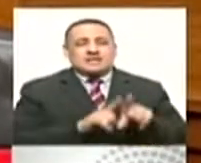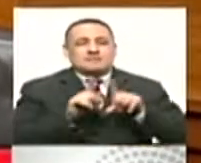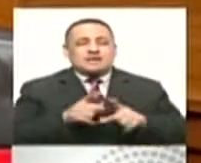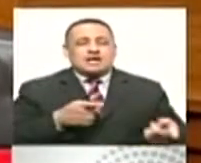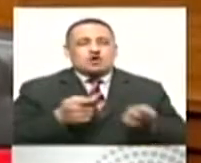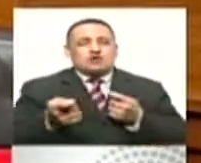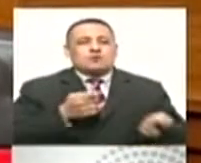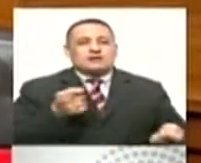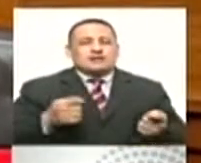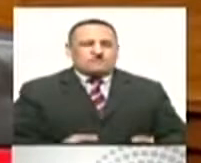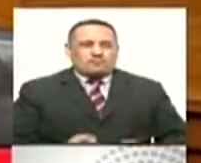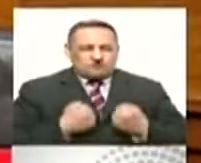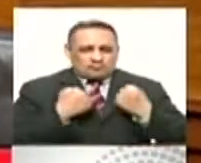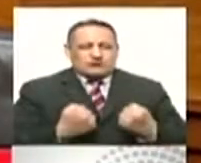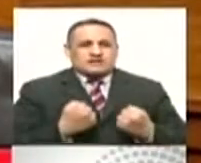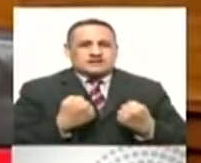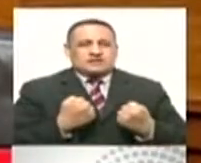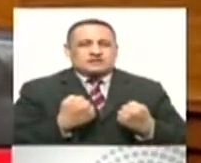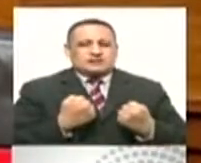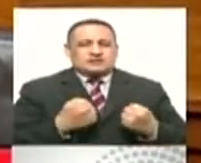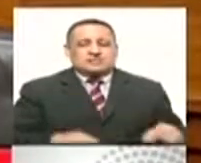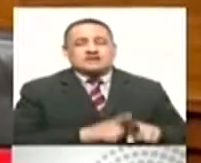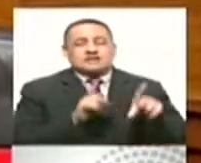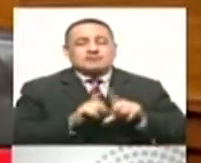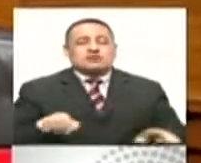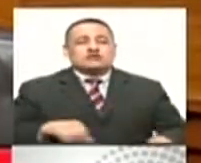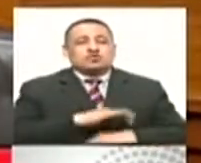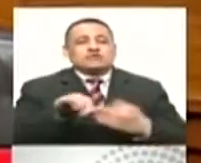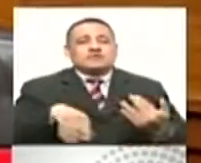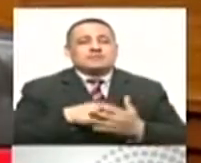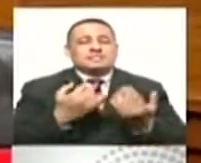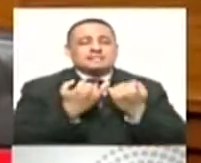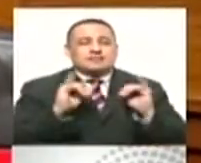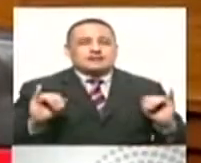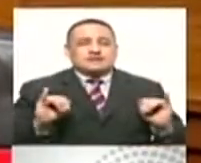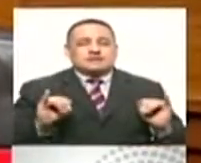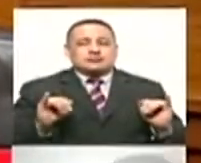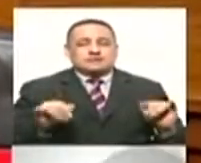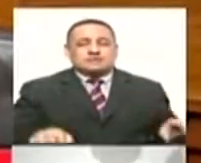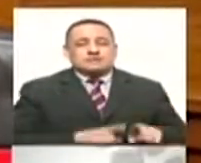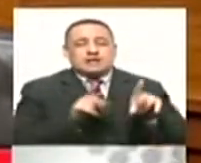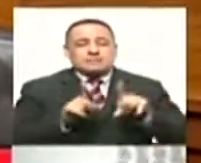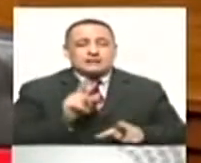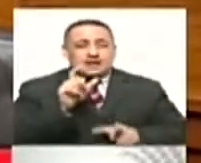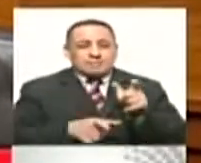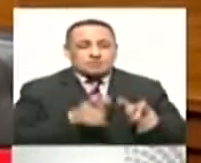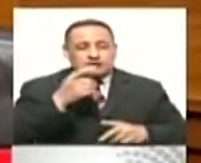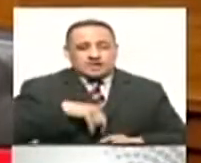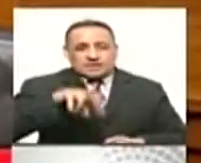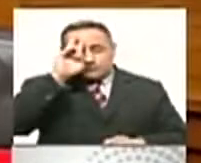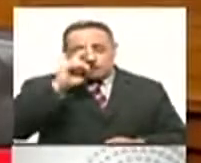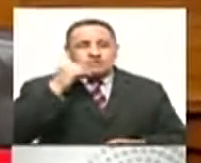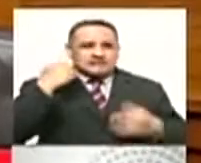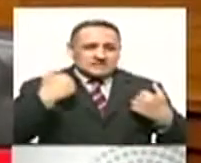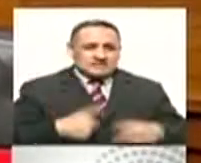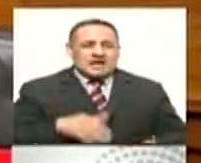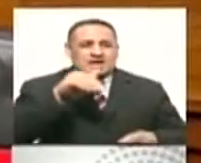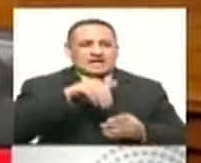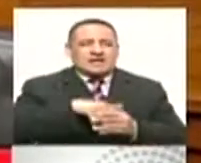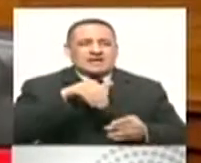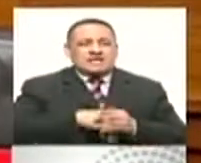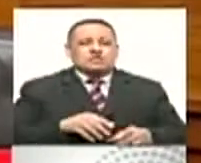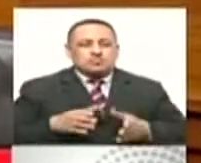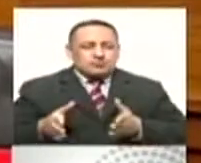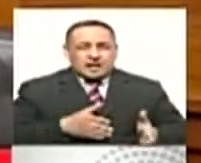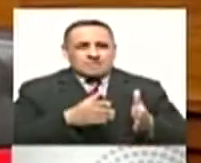permita, ¿no es cierto?, que todos trabajemos más y mejor por la población. Claro que sí. Ahora, usted ha destacado dos razones,